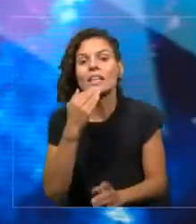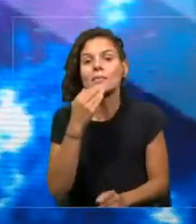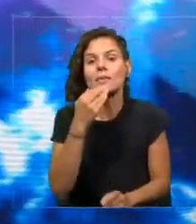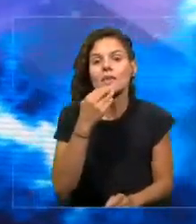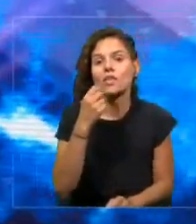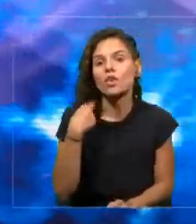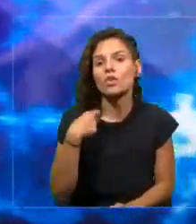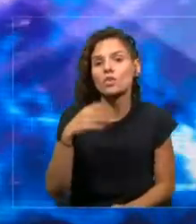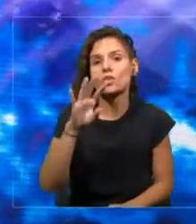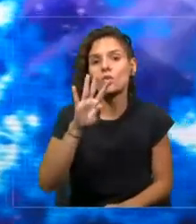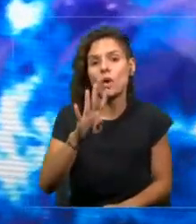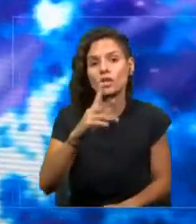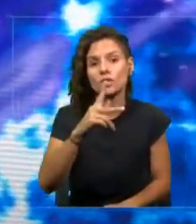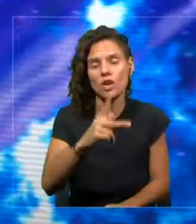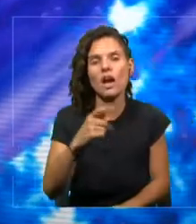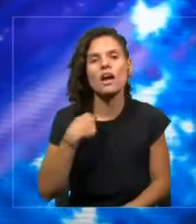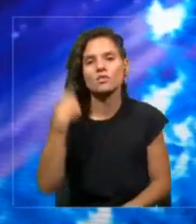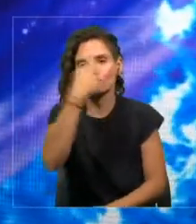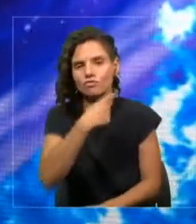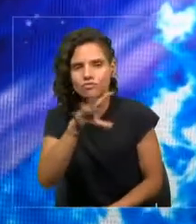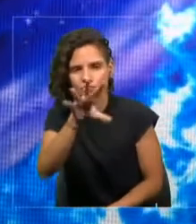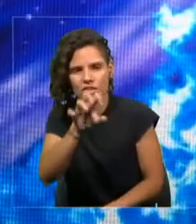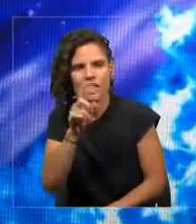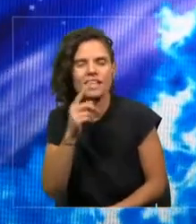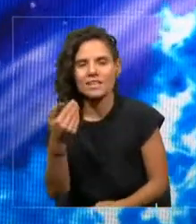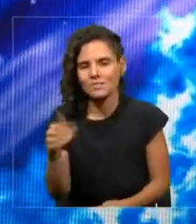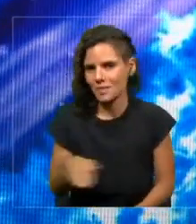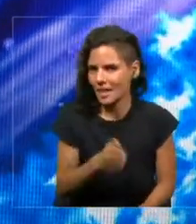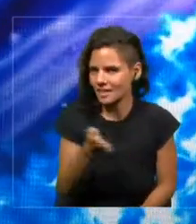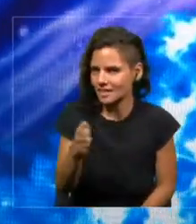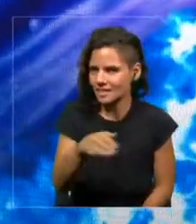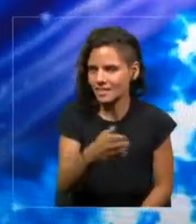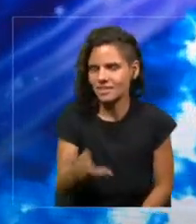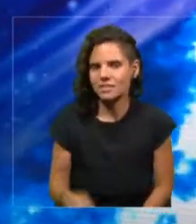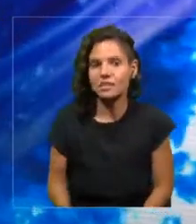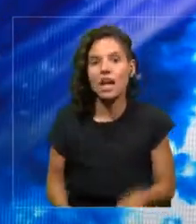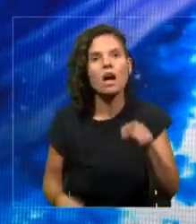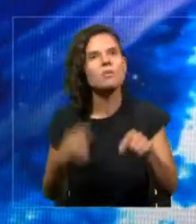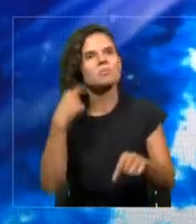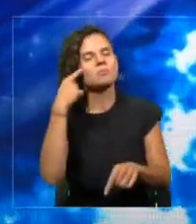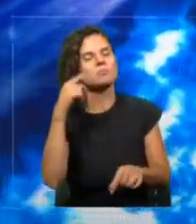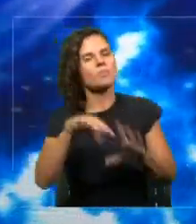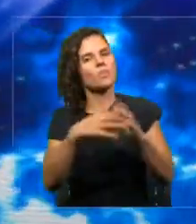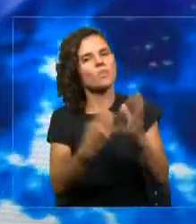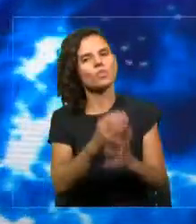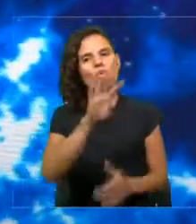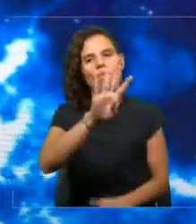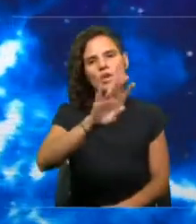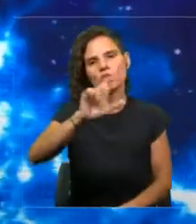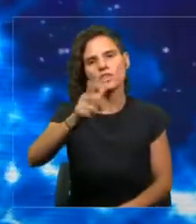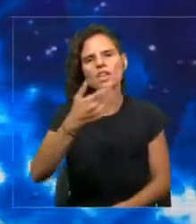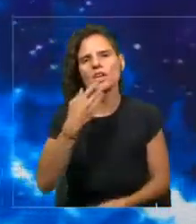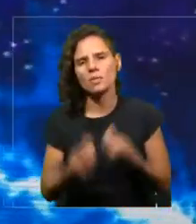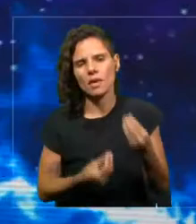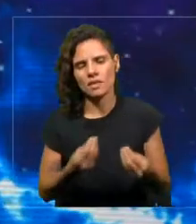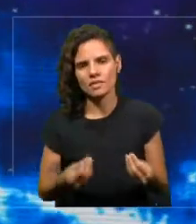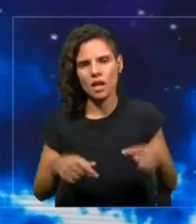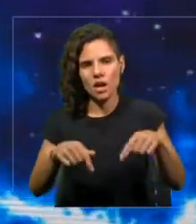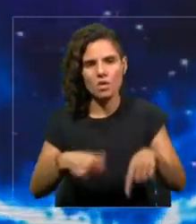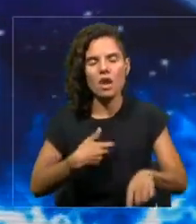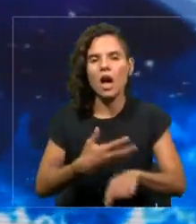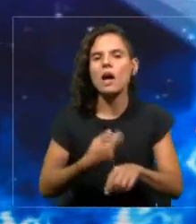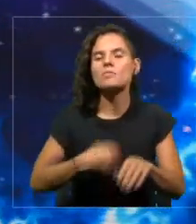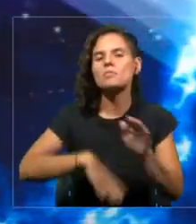en peces. Muy bien, ¿qué está pasando hoy en el mundo en 4G? Al día de hoy ya hay más de 300 operadores que han